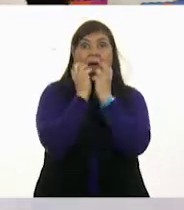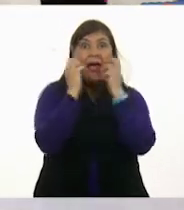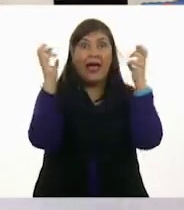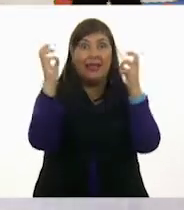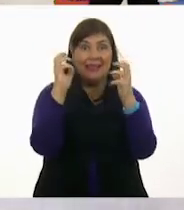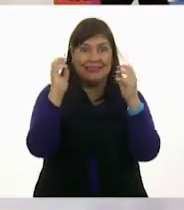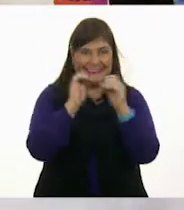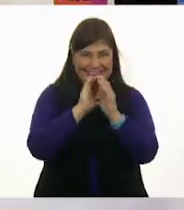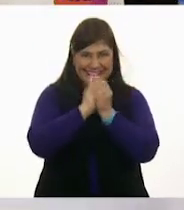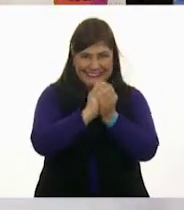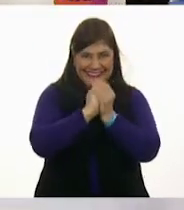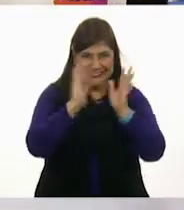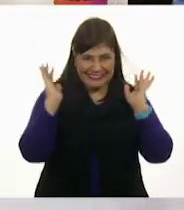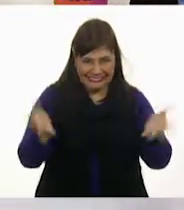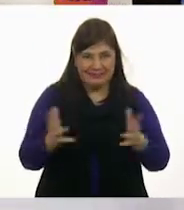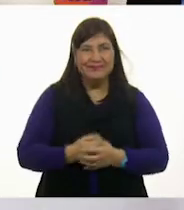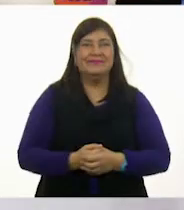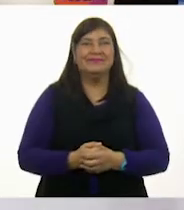Muy bien. Muy bien.